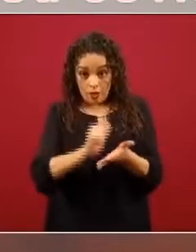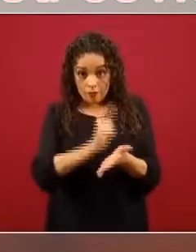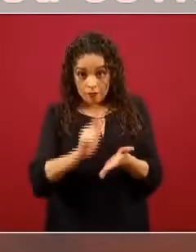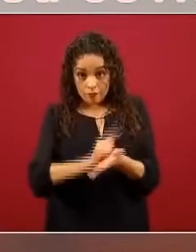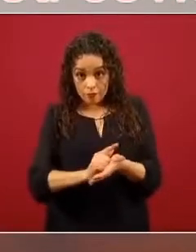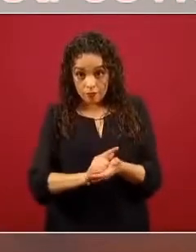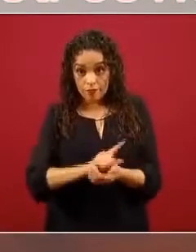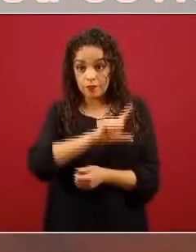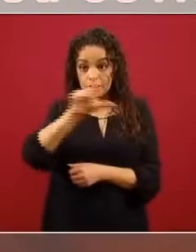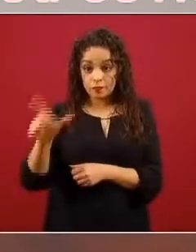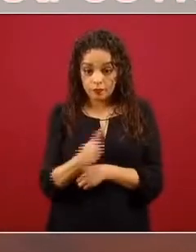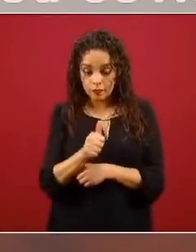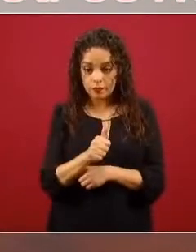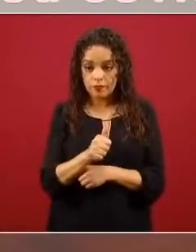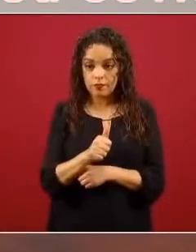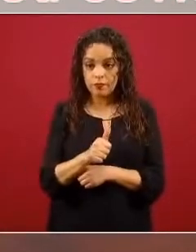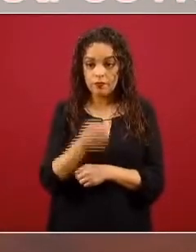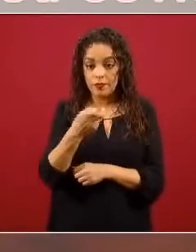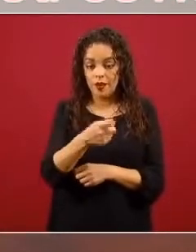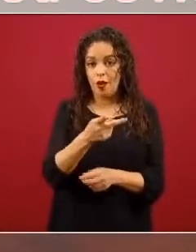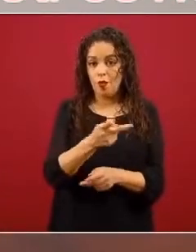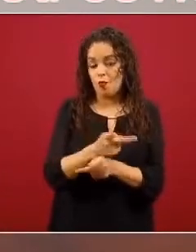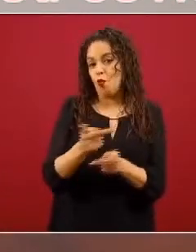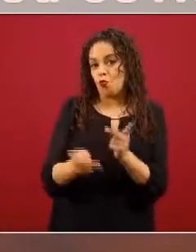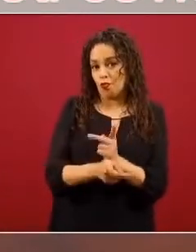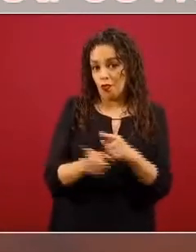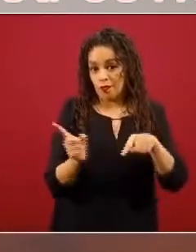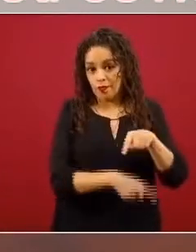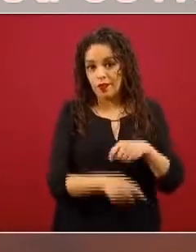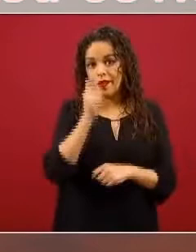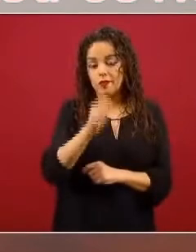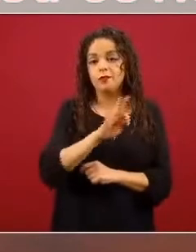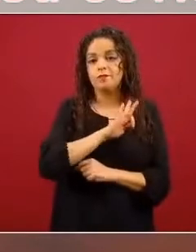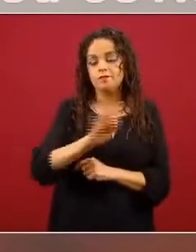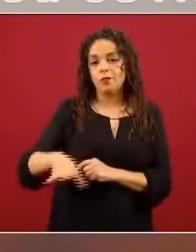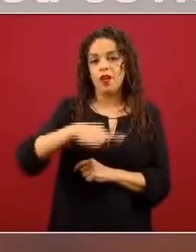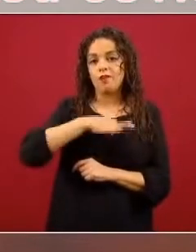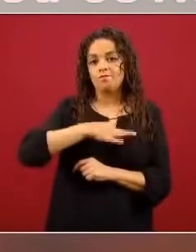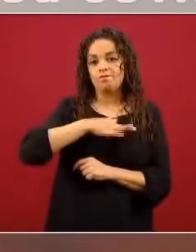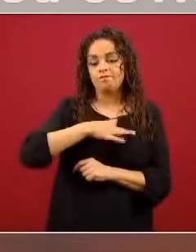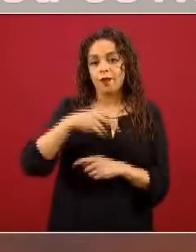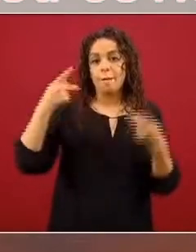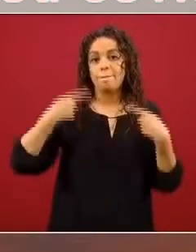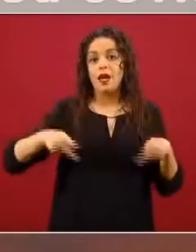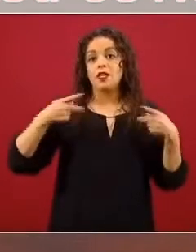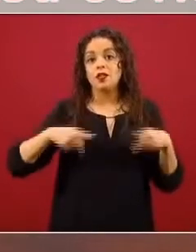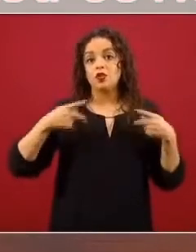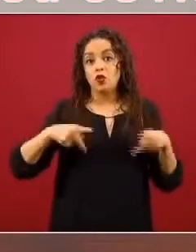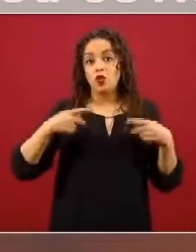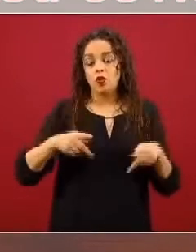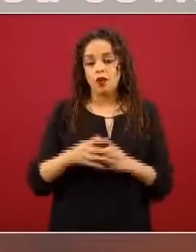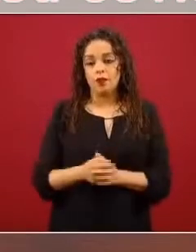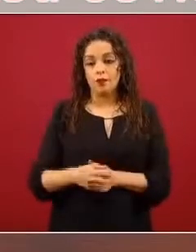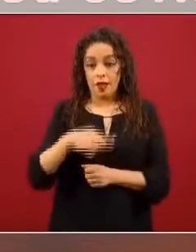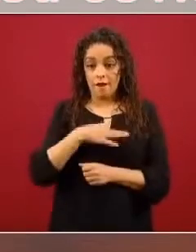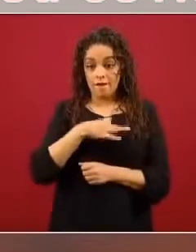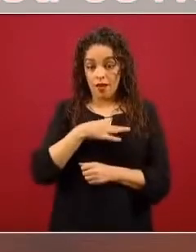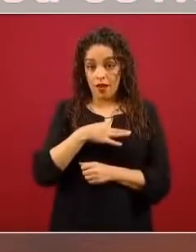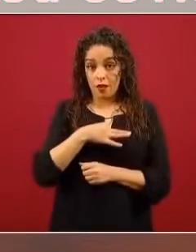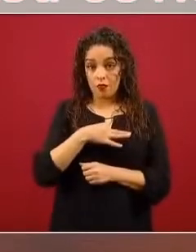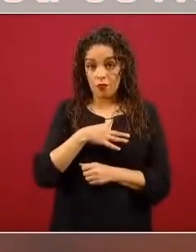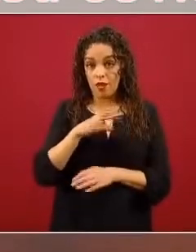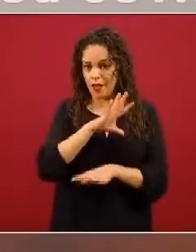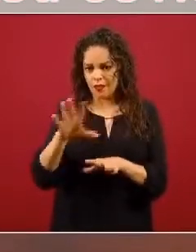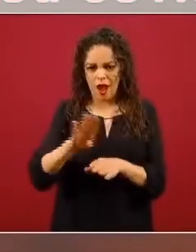retiramos estos productos, lo que podemos condicionar es toxicidad para las personas. Se inactiva el virus, pero después se tiene que enjuagar,